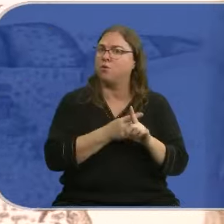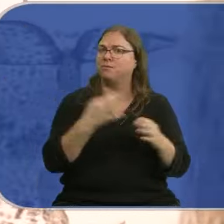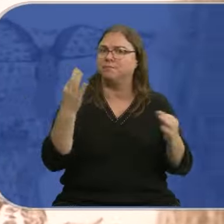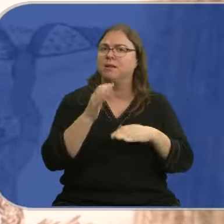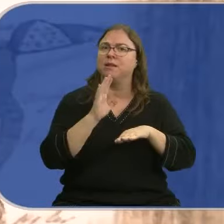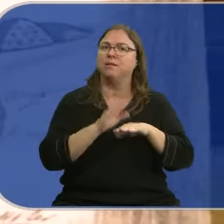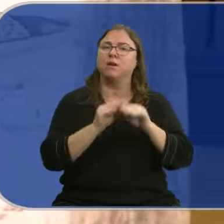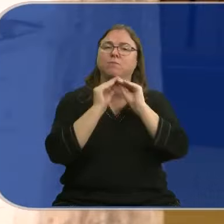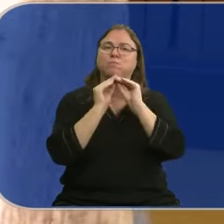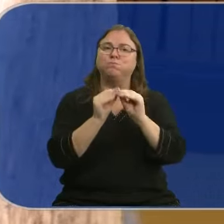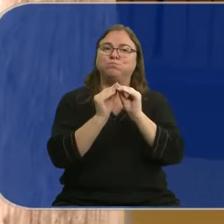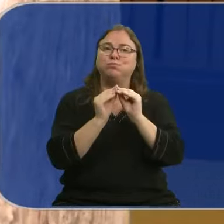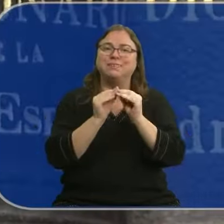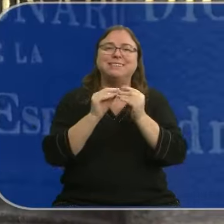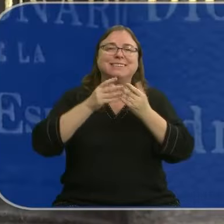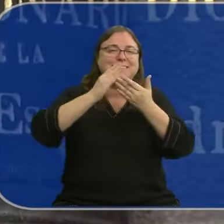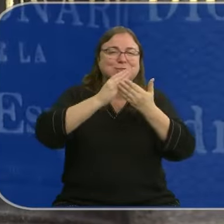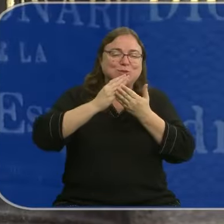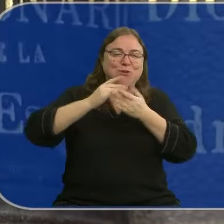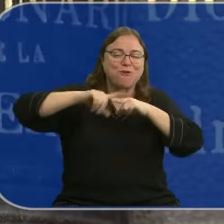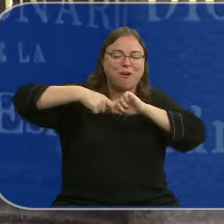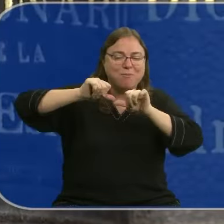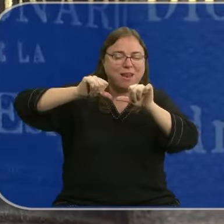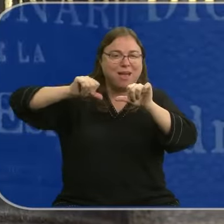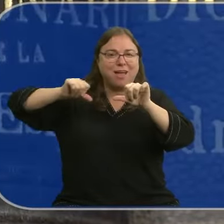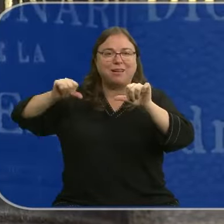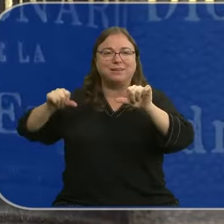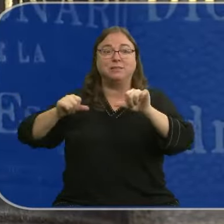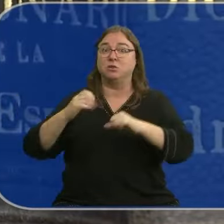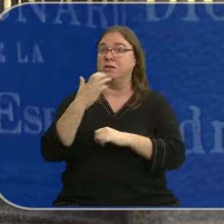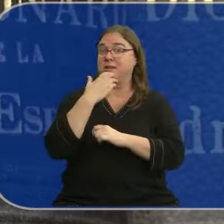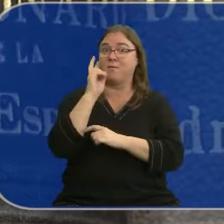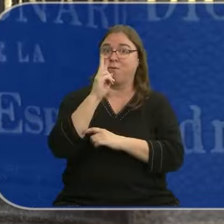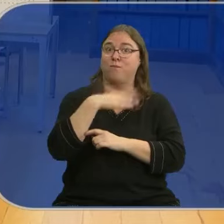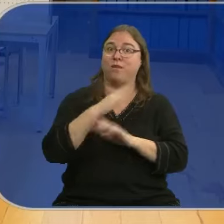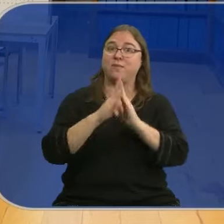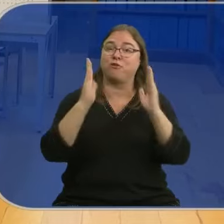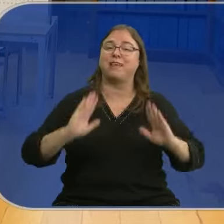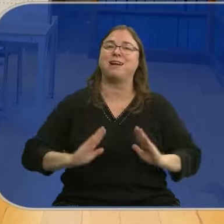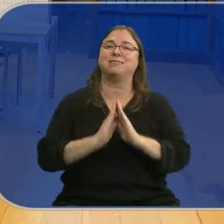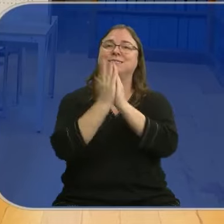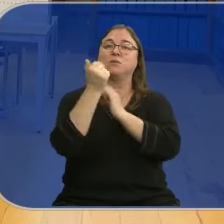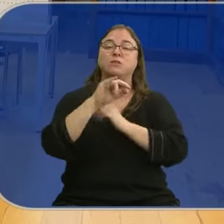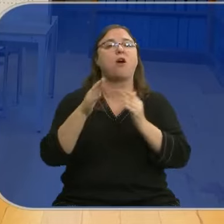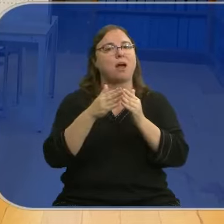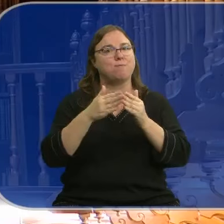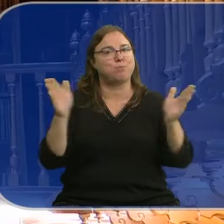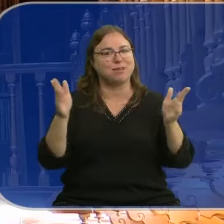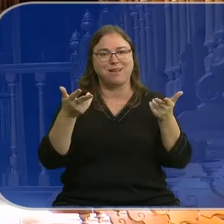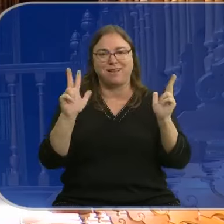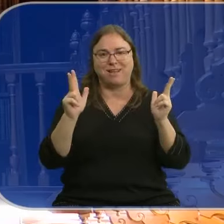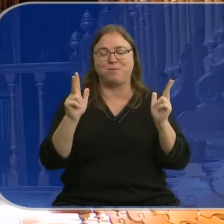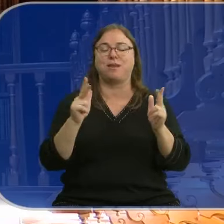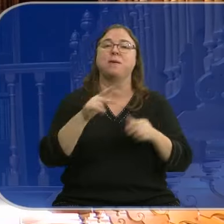principalmente para realizar estudios genealógicos. Son solo algunos ejemplos de lo que esconde la Biblioteca de San Agustín, ahora también abierta al público,